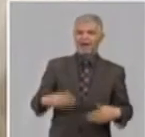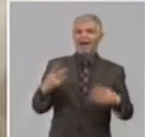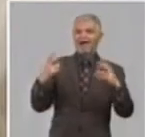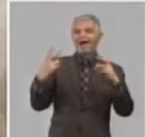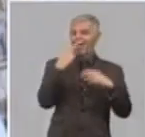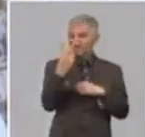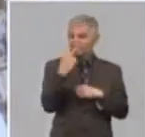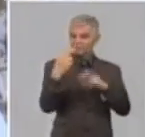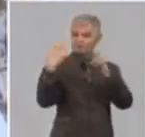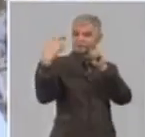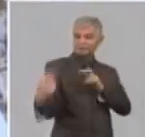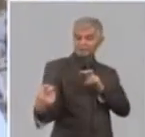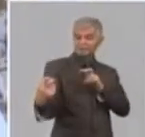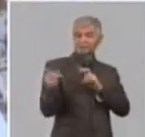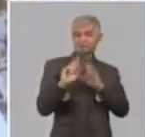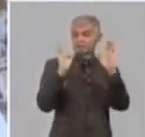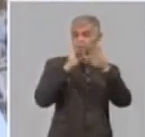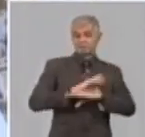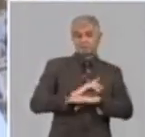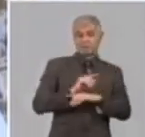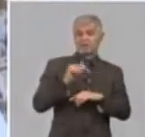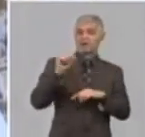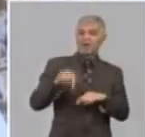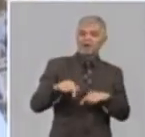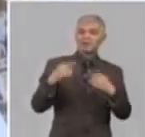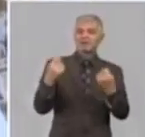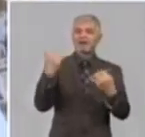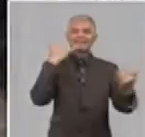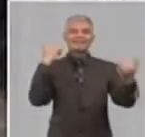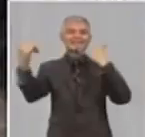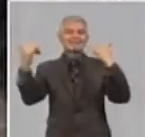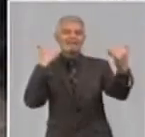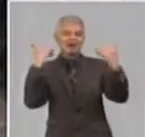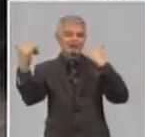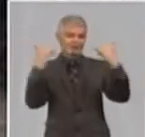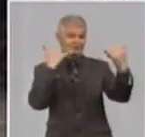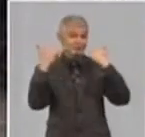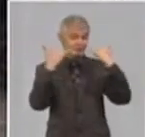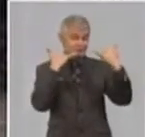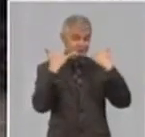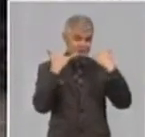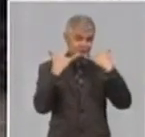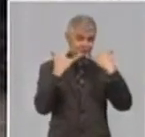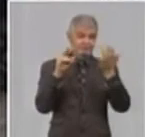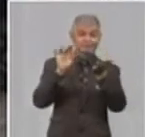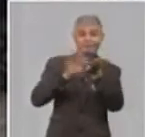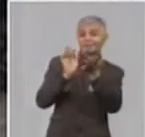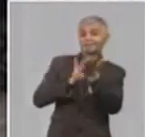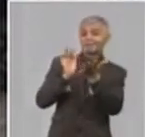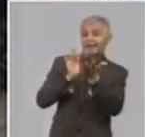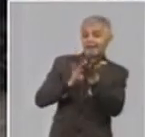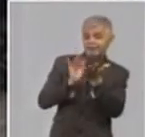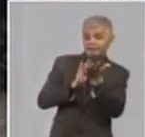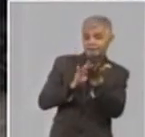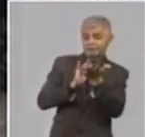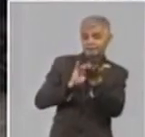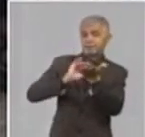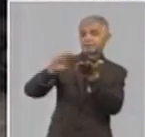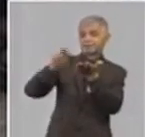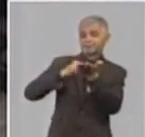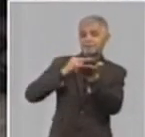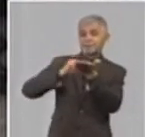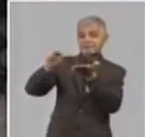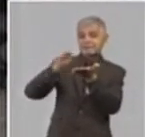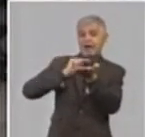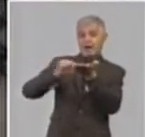terapéutico utiliza ahora nuevos soportes desde la telefonía que se usan para implementar todas las herramientas en el cuidado de la salud mental